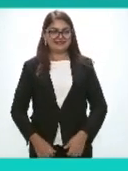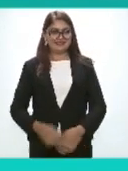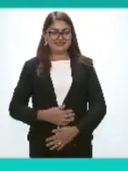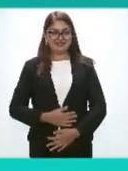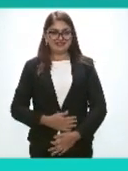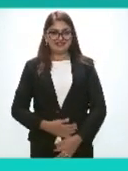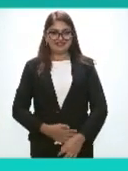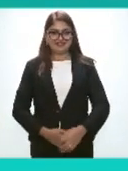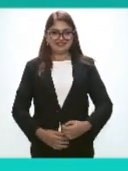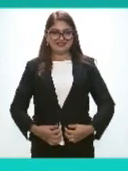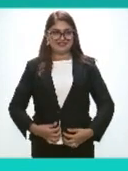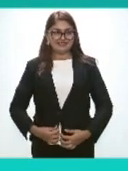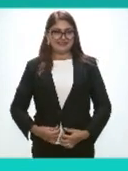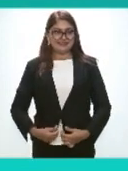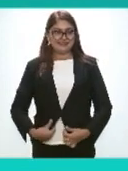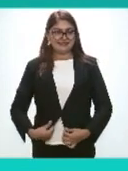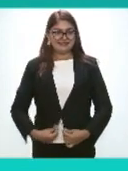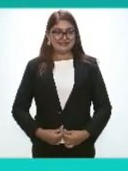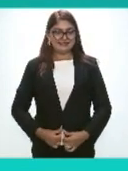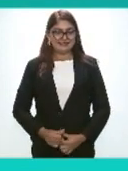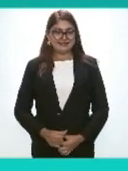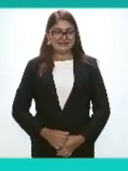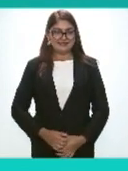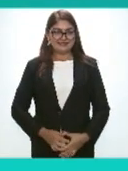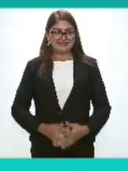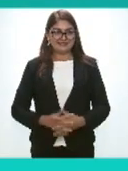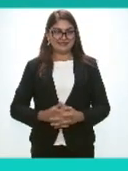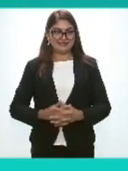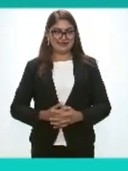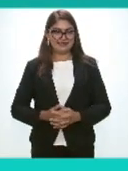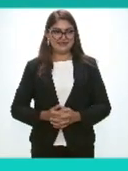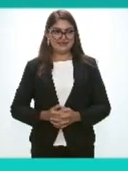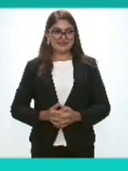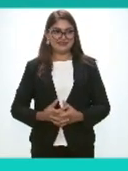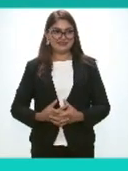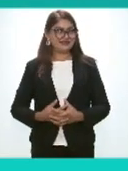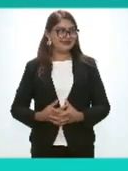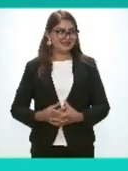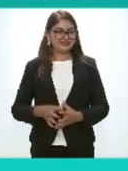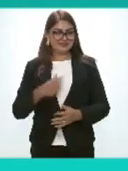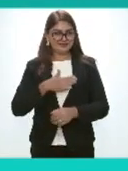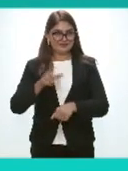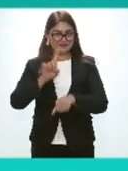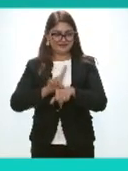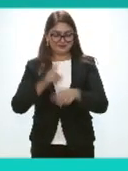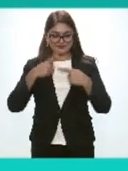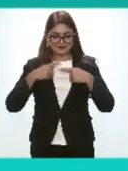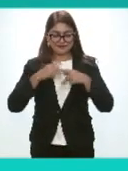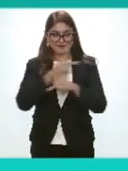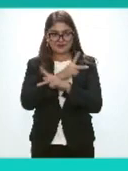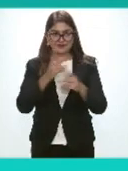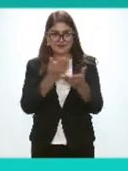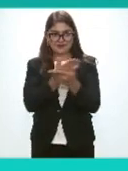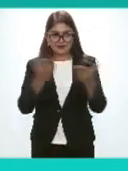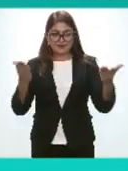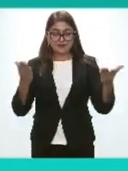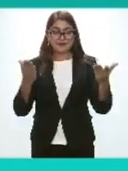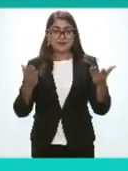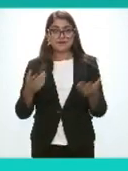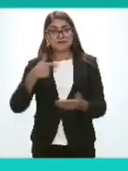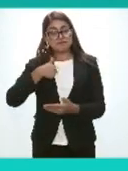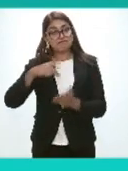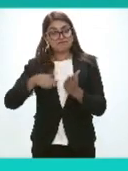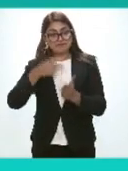Oscar Guerra Muy buenos días nuevamente a todas y a todos ustedes Es un gusto saludarles Y bueno,